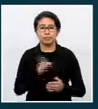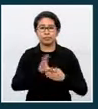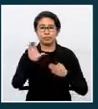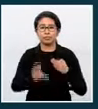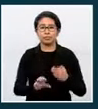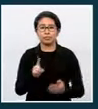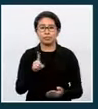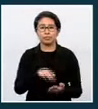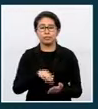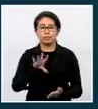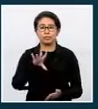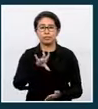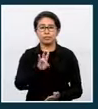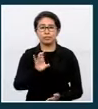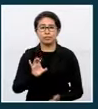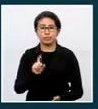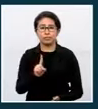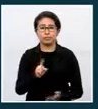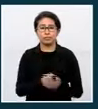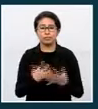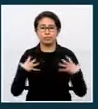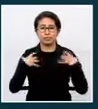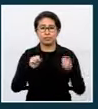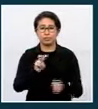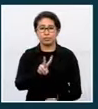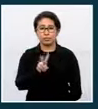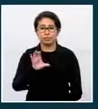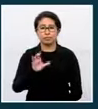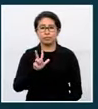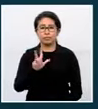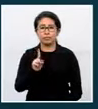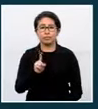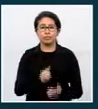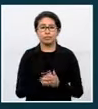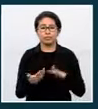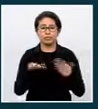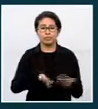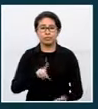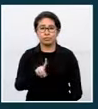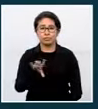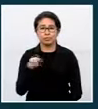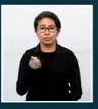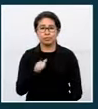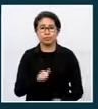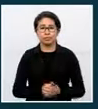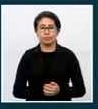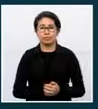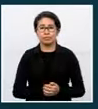Total 1.701 recuperados. 231 decesos 110.